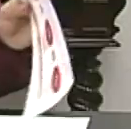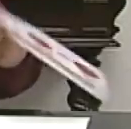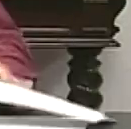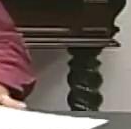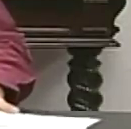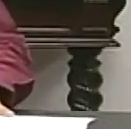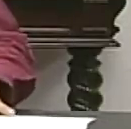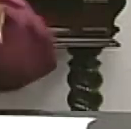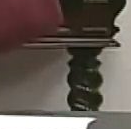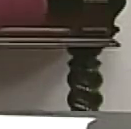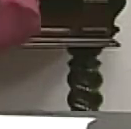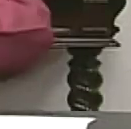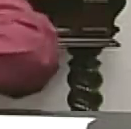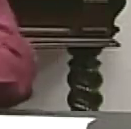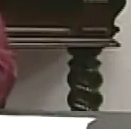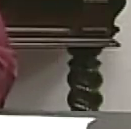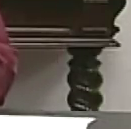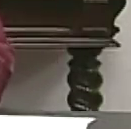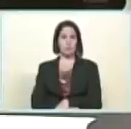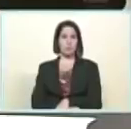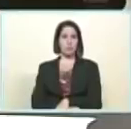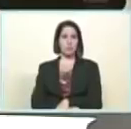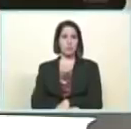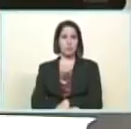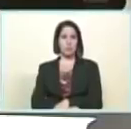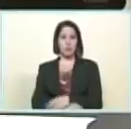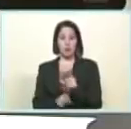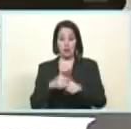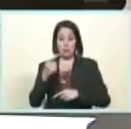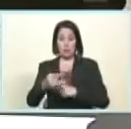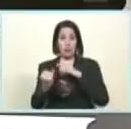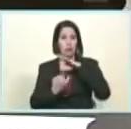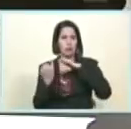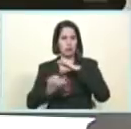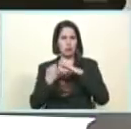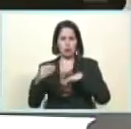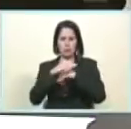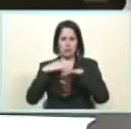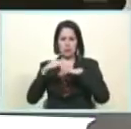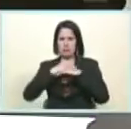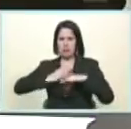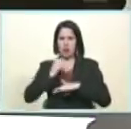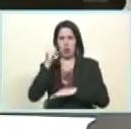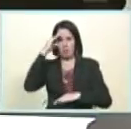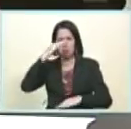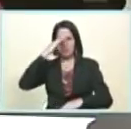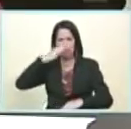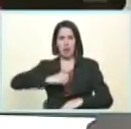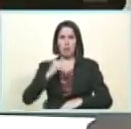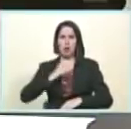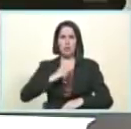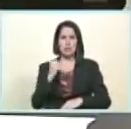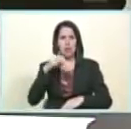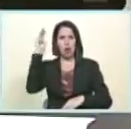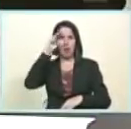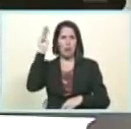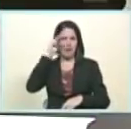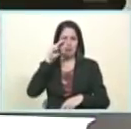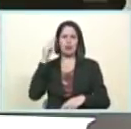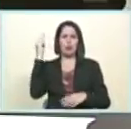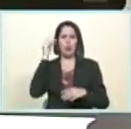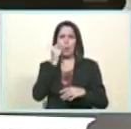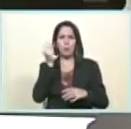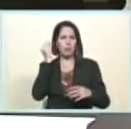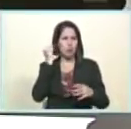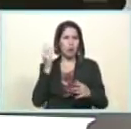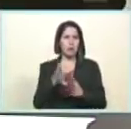no ya mañana mismo están depositando los ministerios en los institutos en la fuerza armada en la policía a los maestros a las